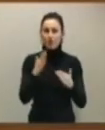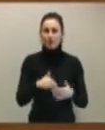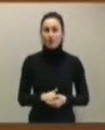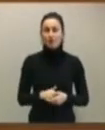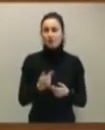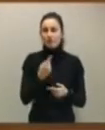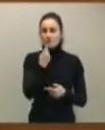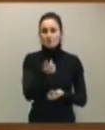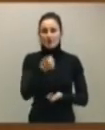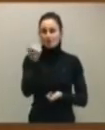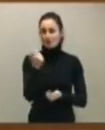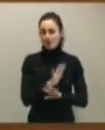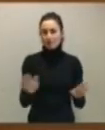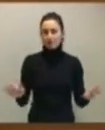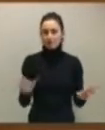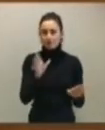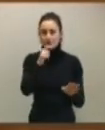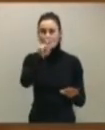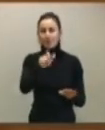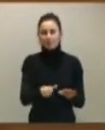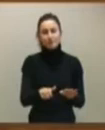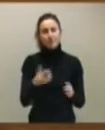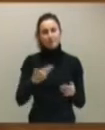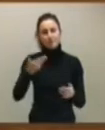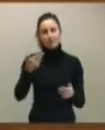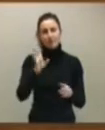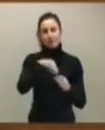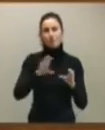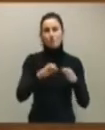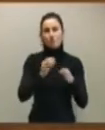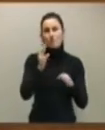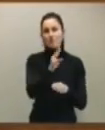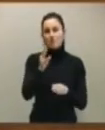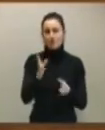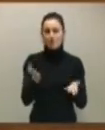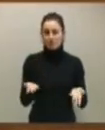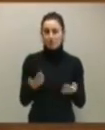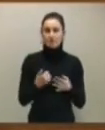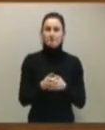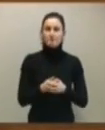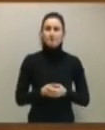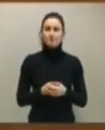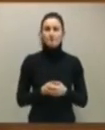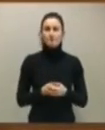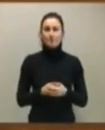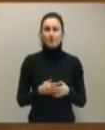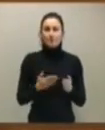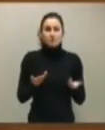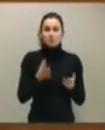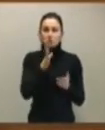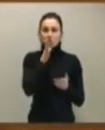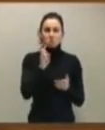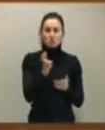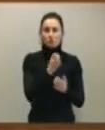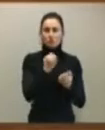No digo más. Esto lo dice una persona, yo creo, que bastante significada en su partido político. Por lo tanto, no hay razones